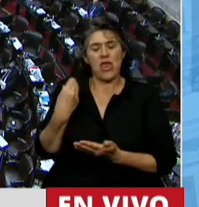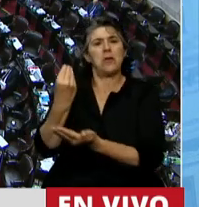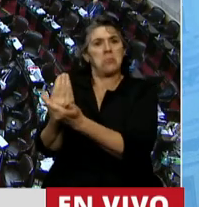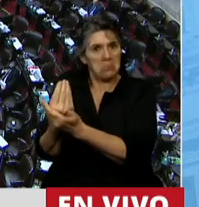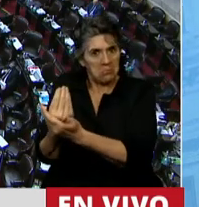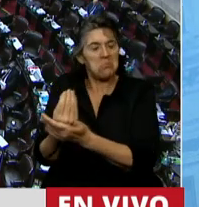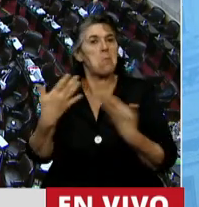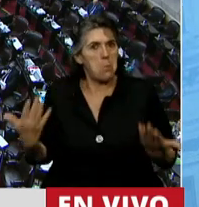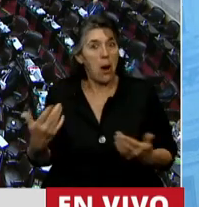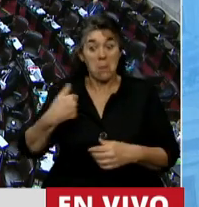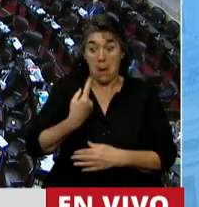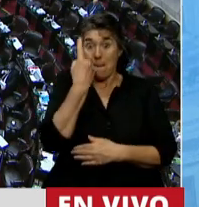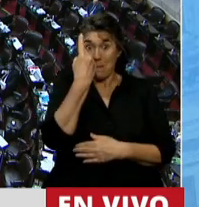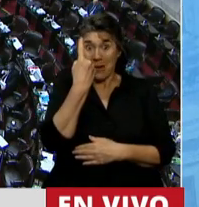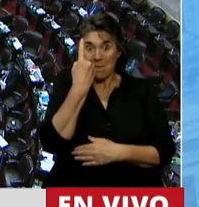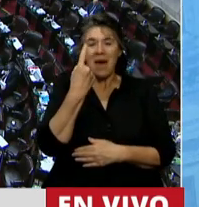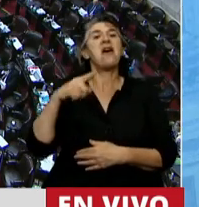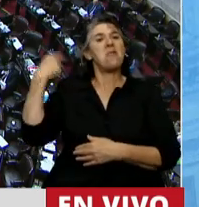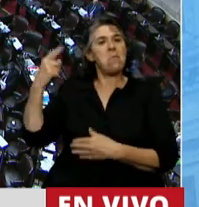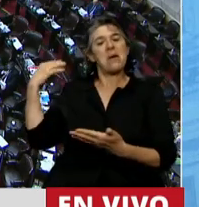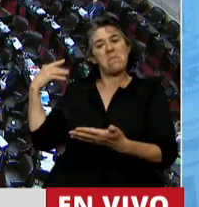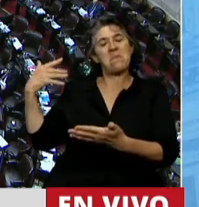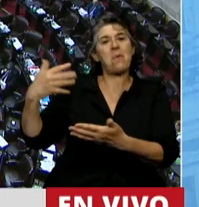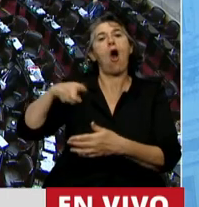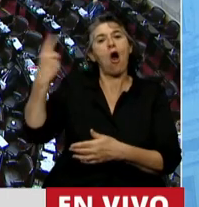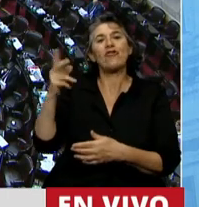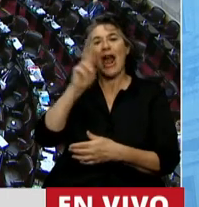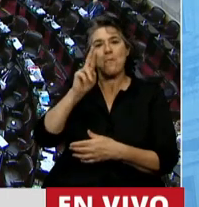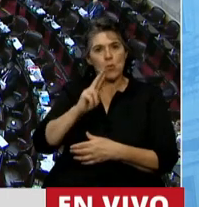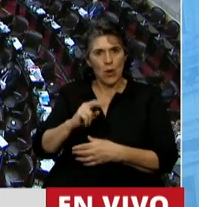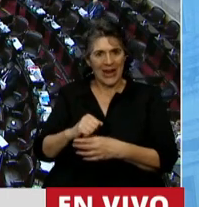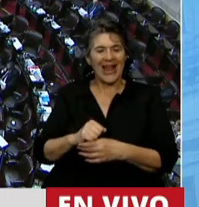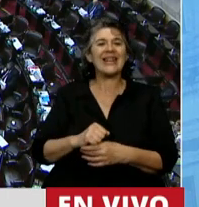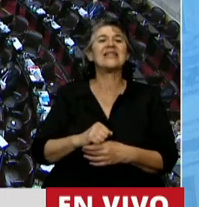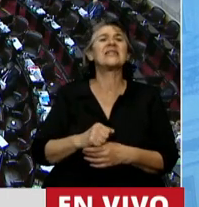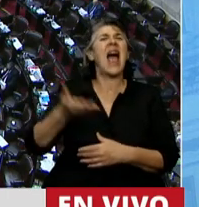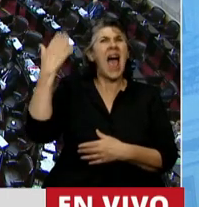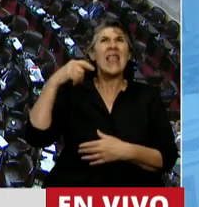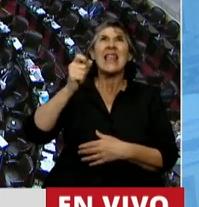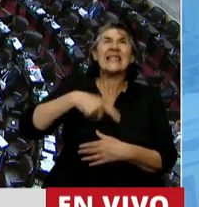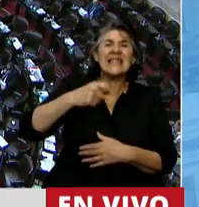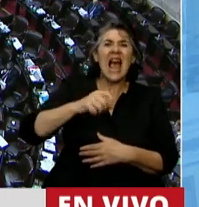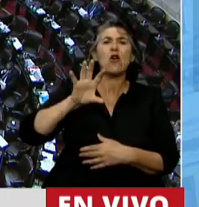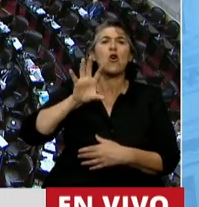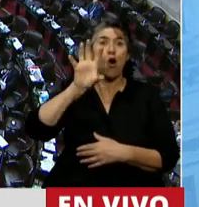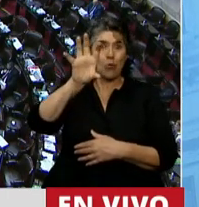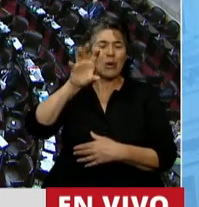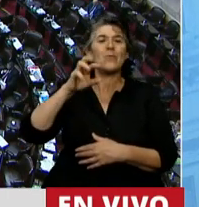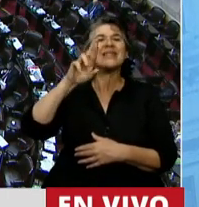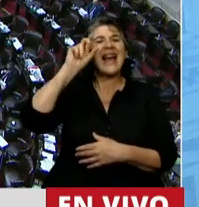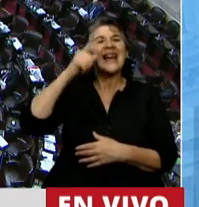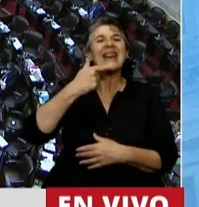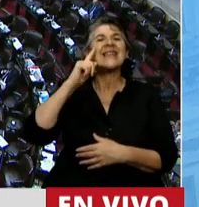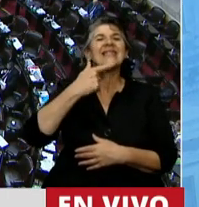caminos, porque las mujeres antes no teníamos esas posibilidades en la ciudad de resistencia, en el Chaco. Y me tocó también